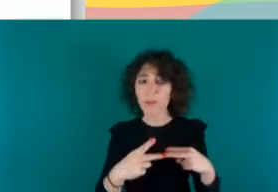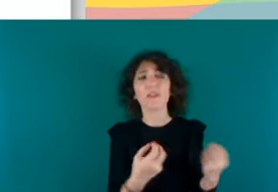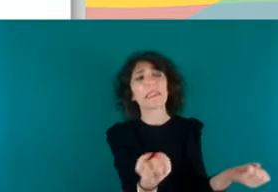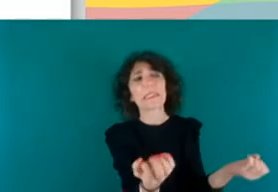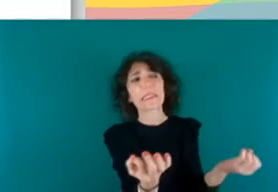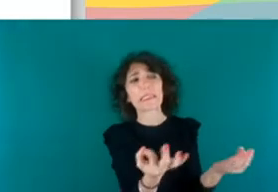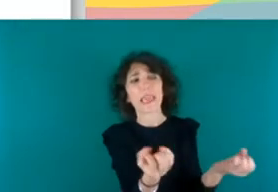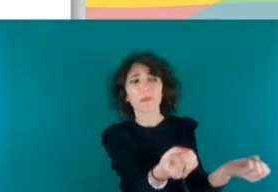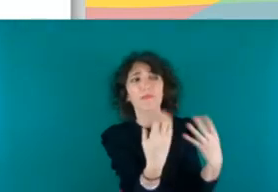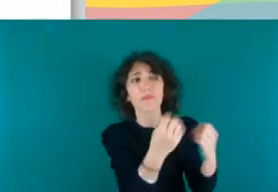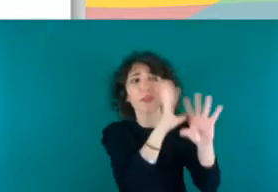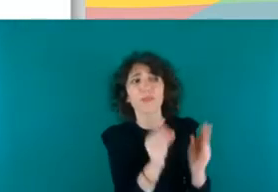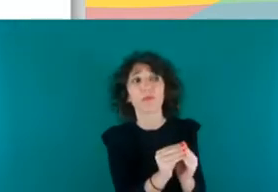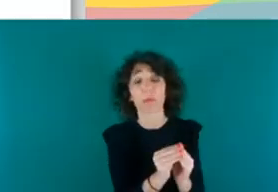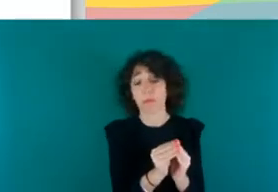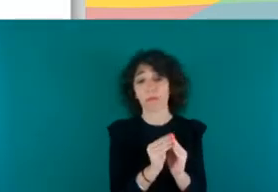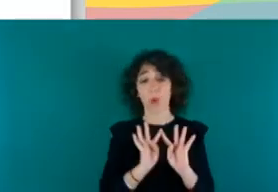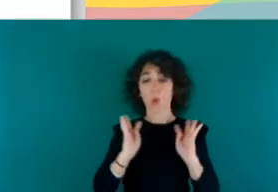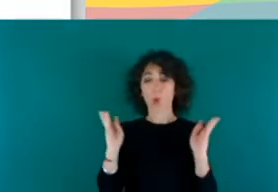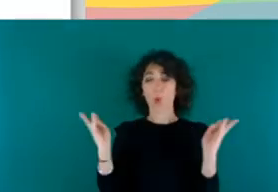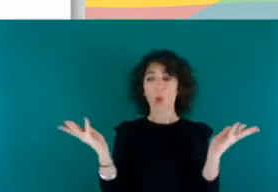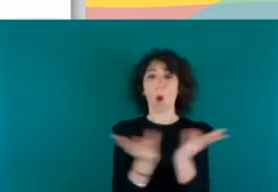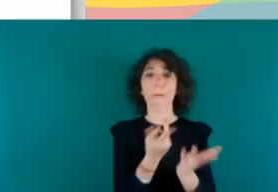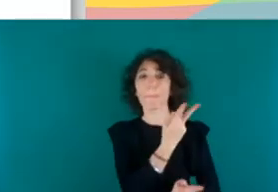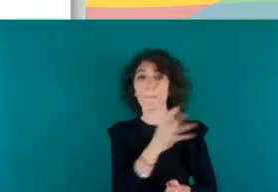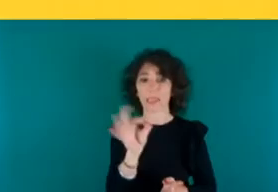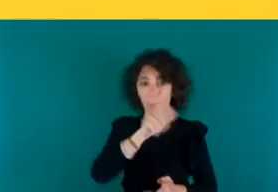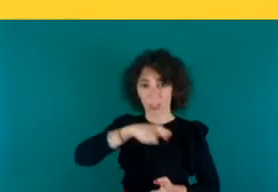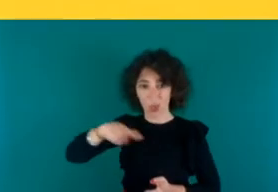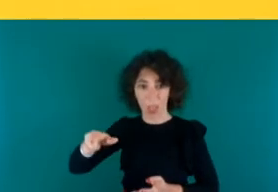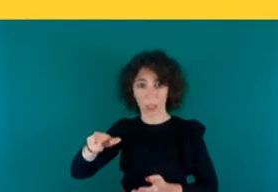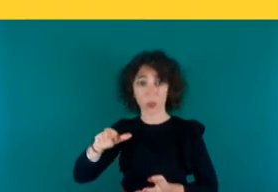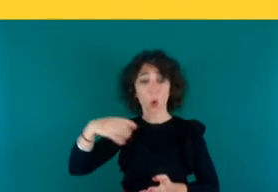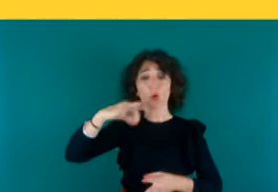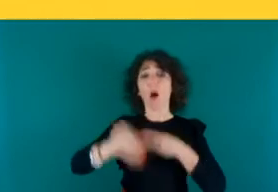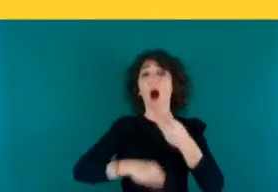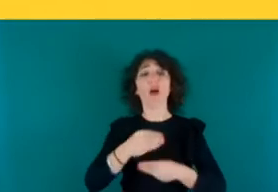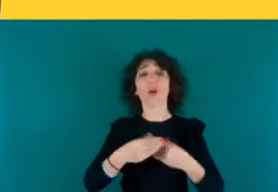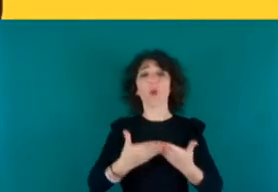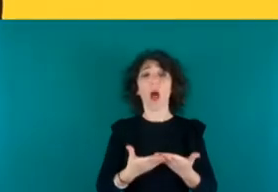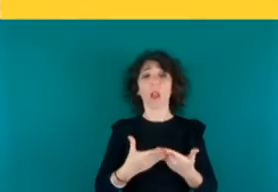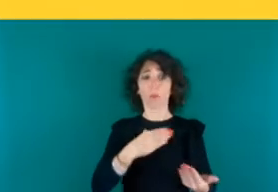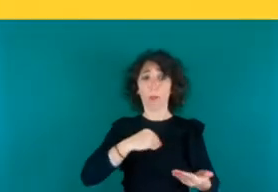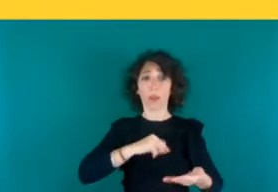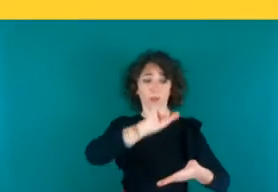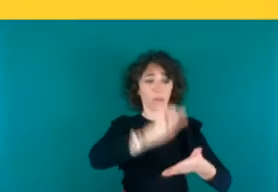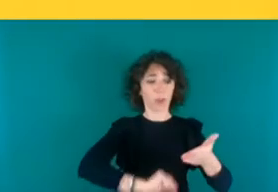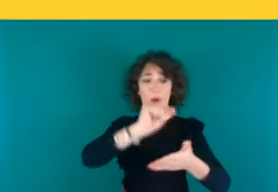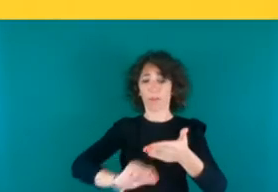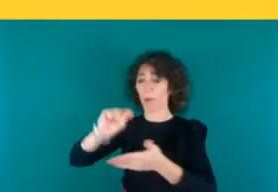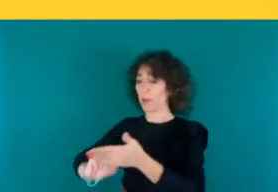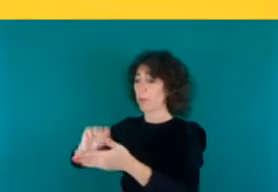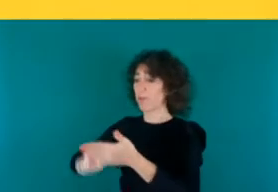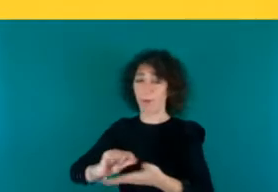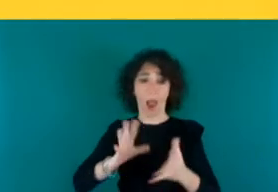dice, nada, simplemente éramos 20 chicos alrededor de él y lo único que hizo fue firmar nuestros acuerdos de evolución y nosotros